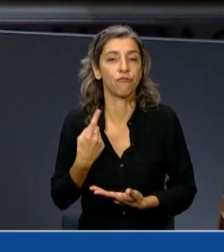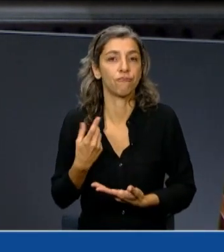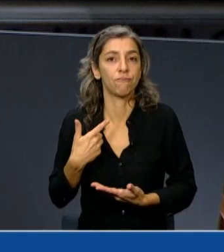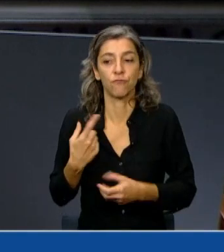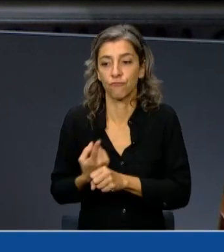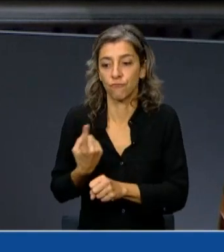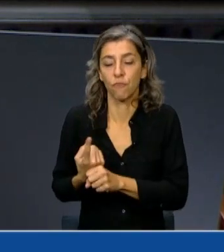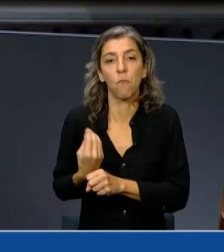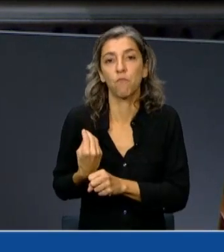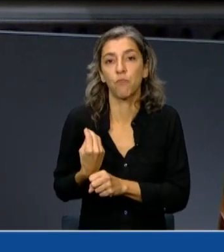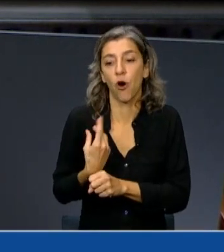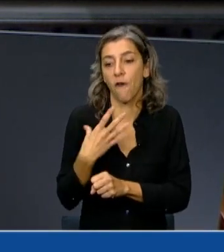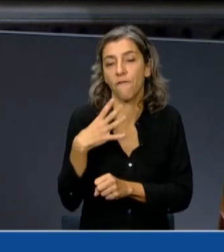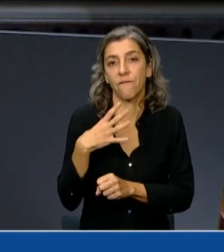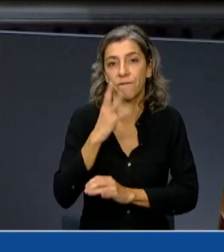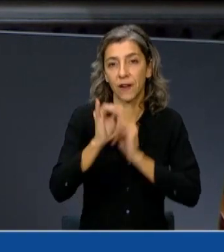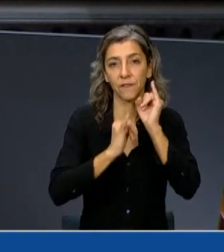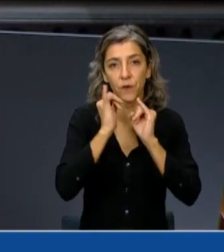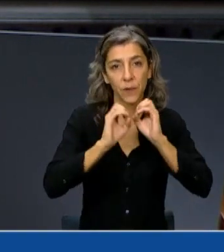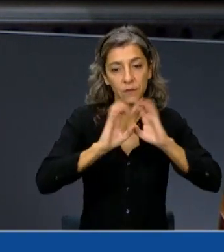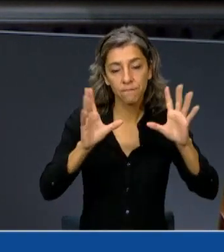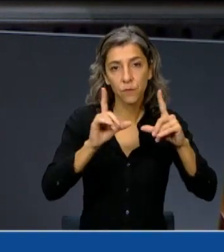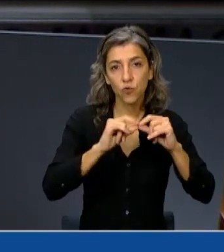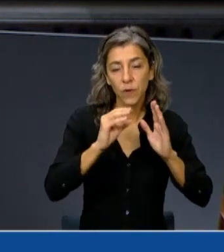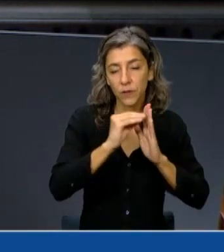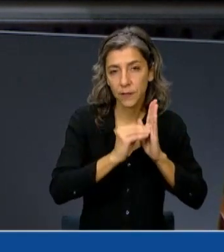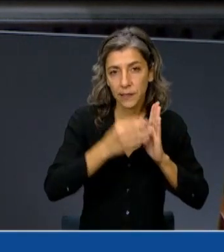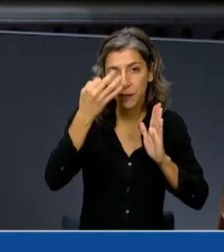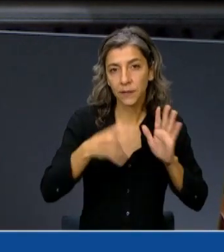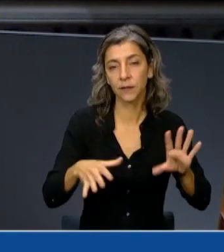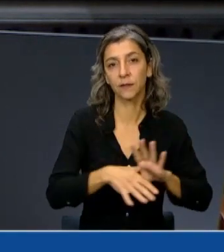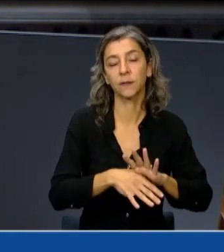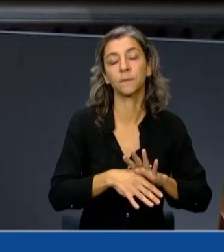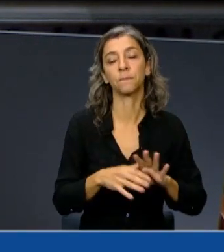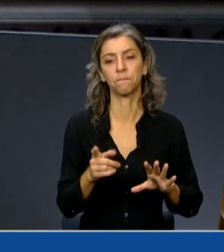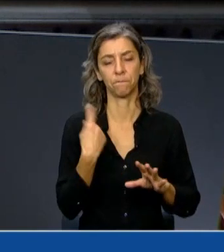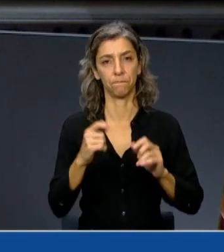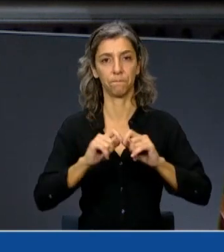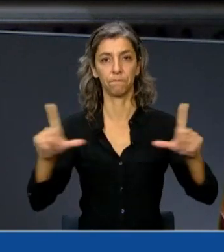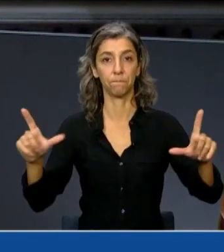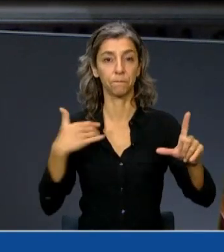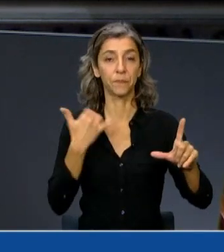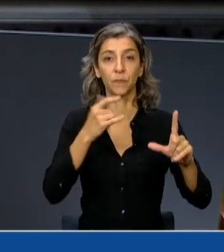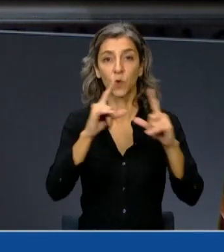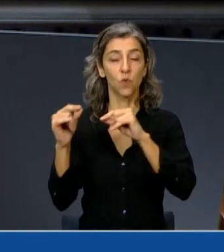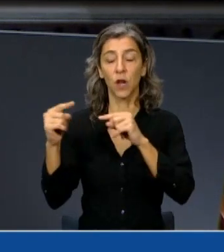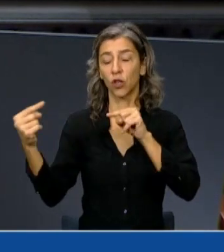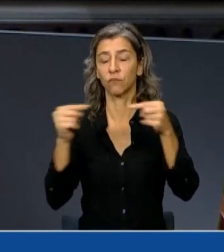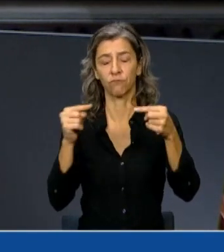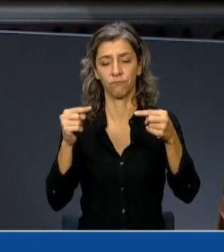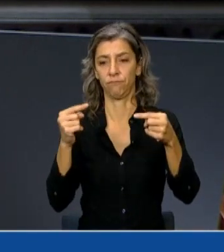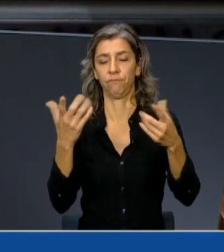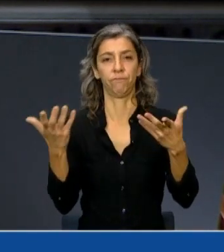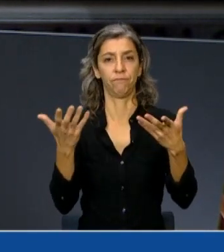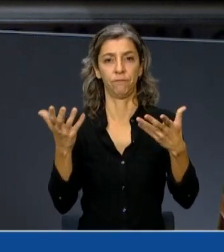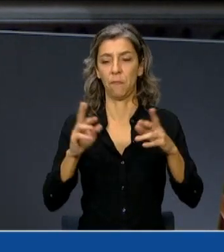claros. Y la verdad que cuando empezamos a abrir los datos se contradicen los números en cuanto a la cantidad de planes